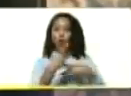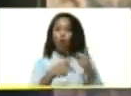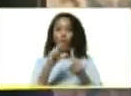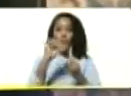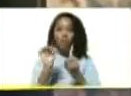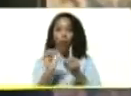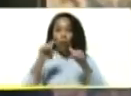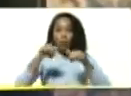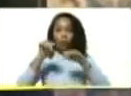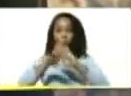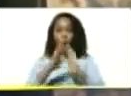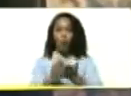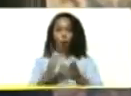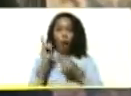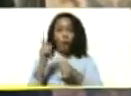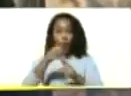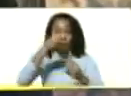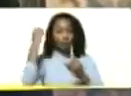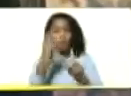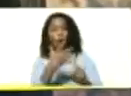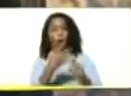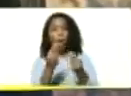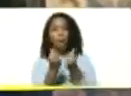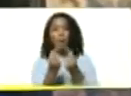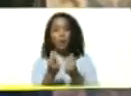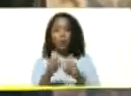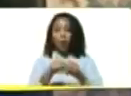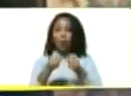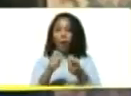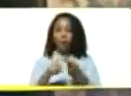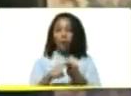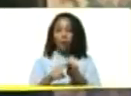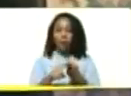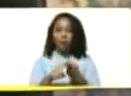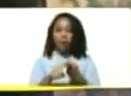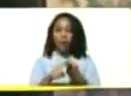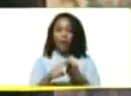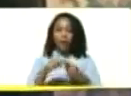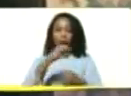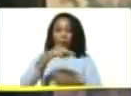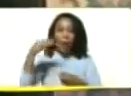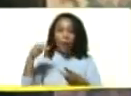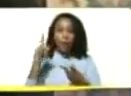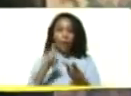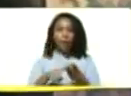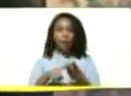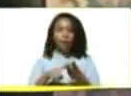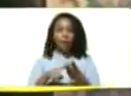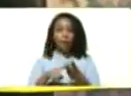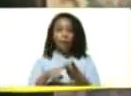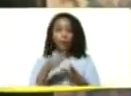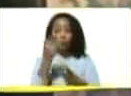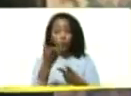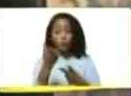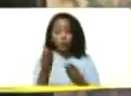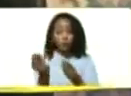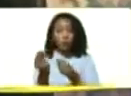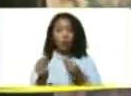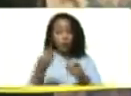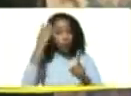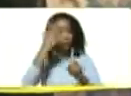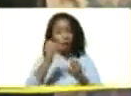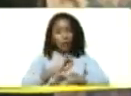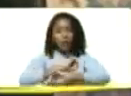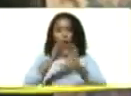trigo del mundo. Eso ha impactado en el precio del pan, en el precio de la pasta, así que usted nos ha dado una instrucción muy clara